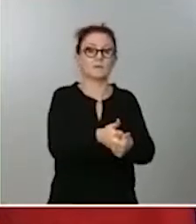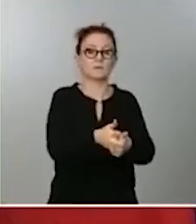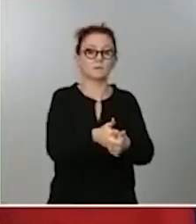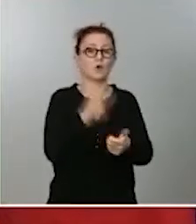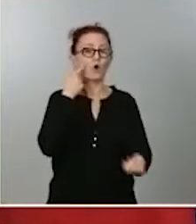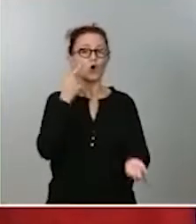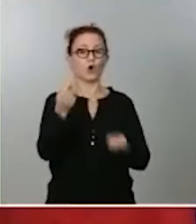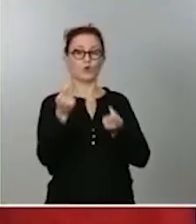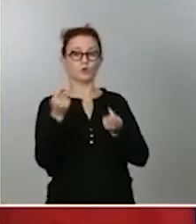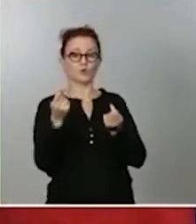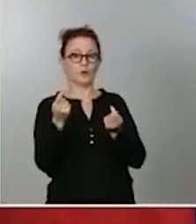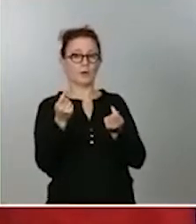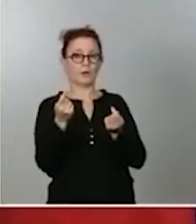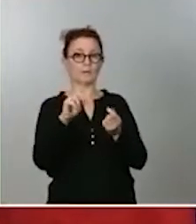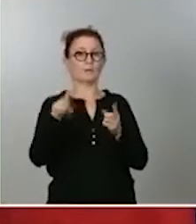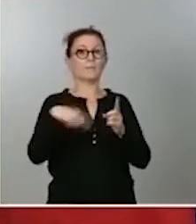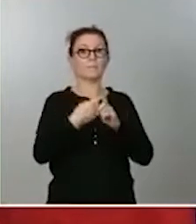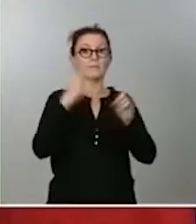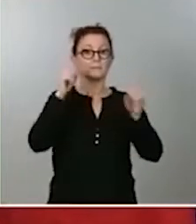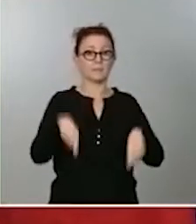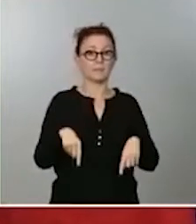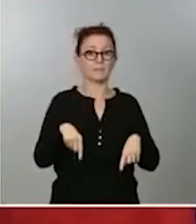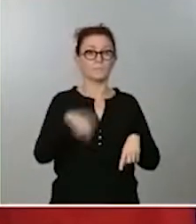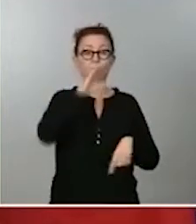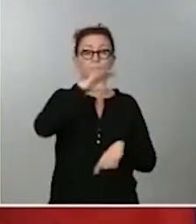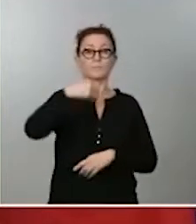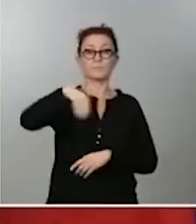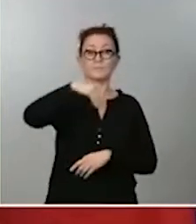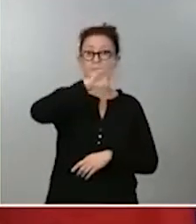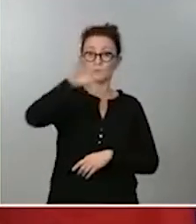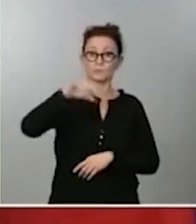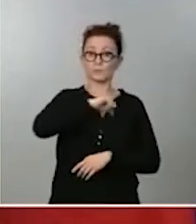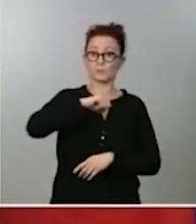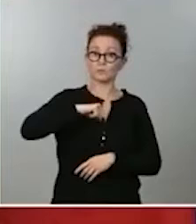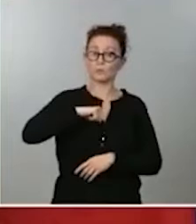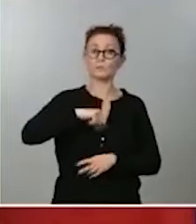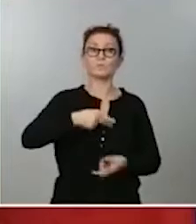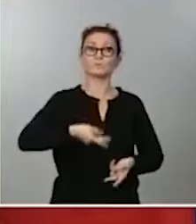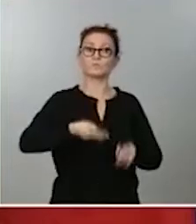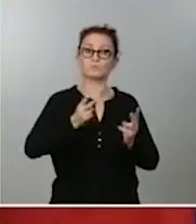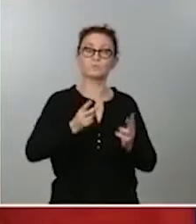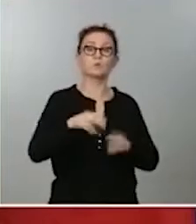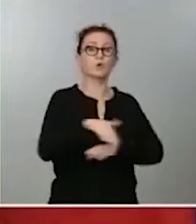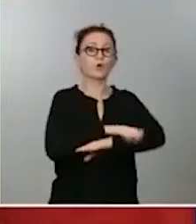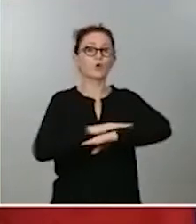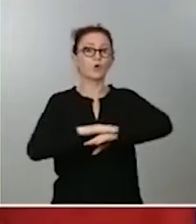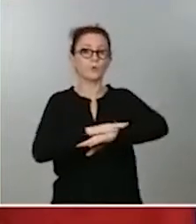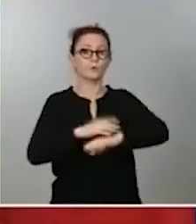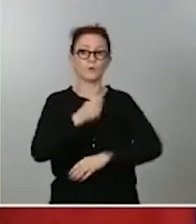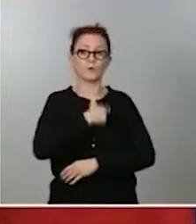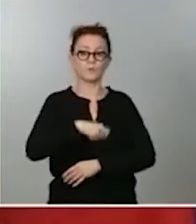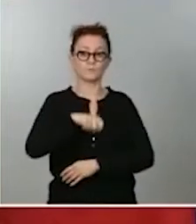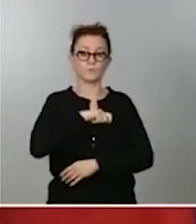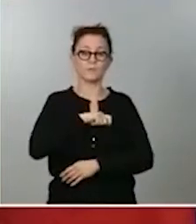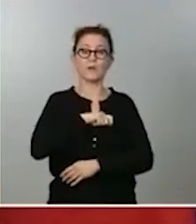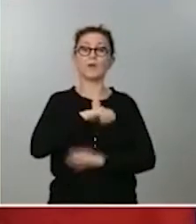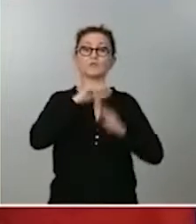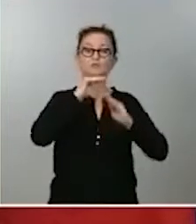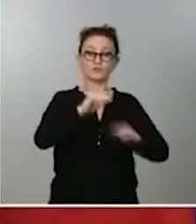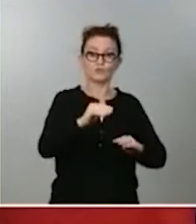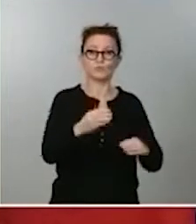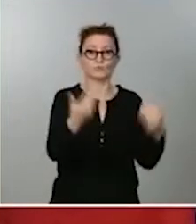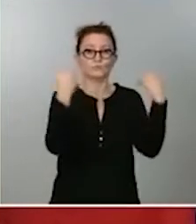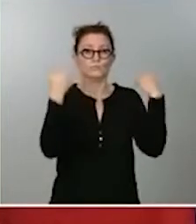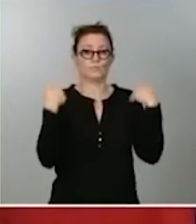presidentes autonómicos, en el marco de sus comunidades autónomas, Gobierno de España en el marco de la suya, pero desde la seguridad